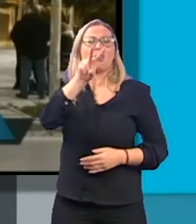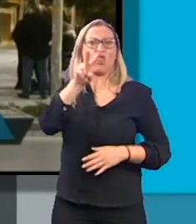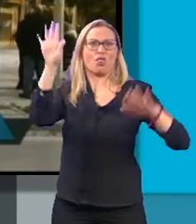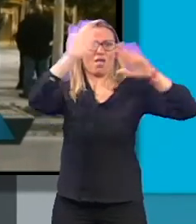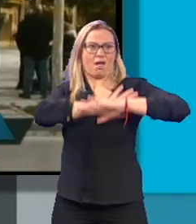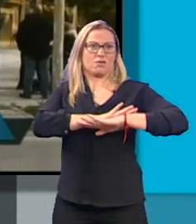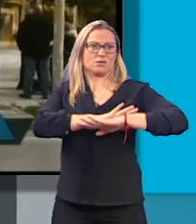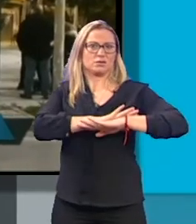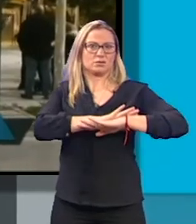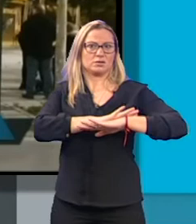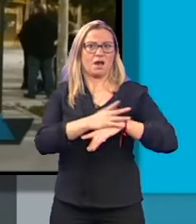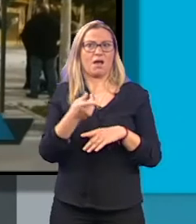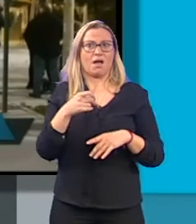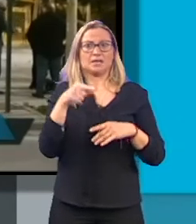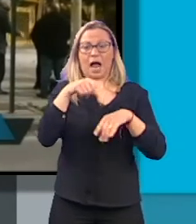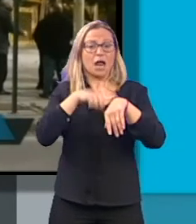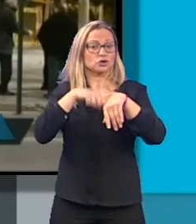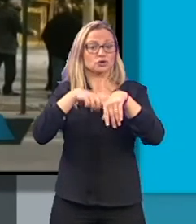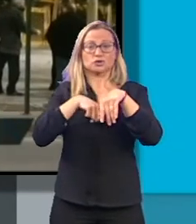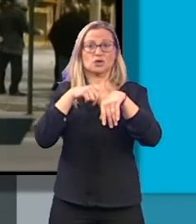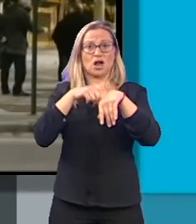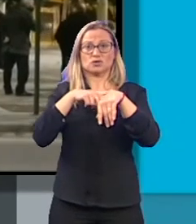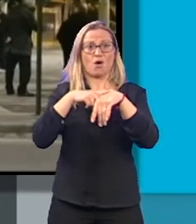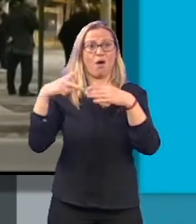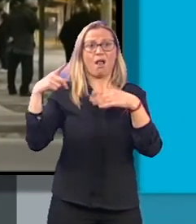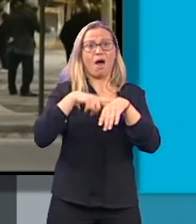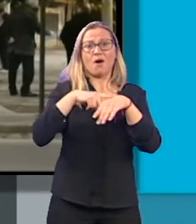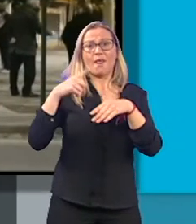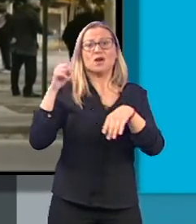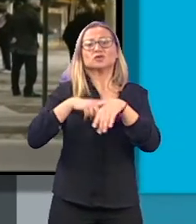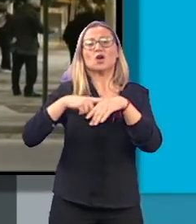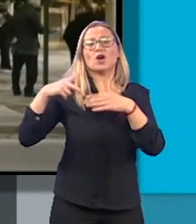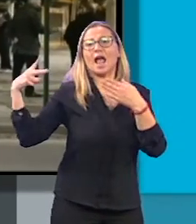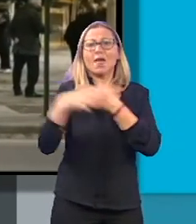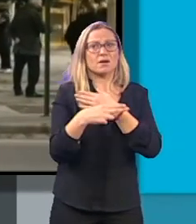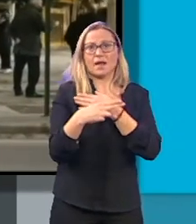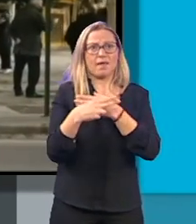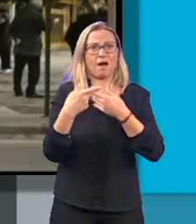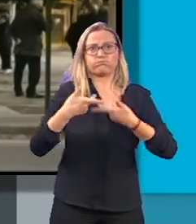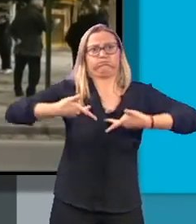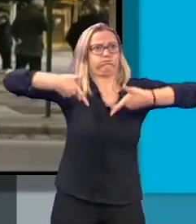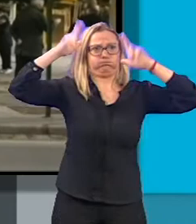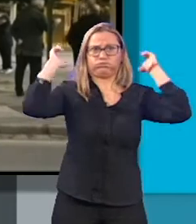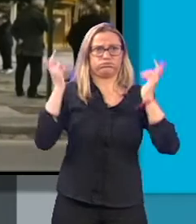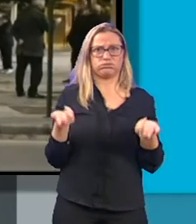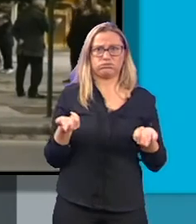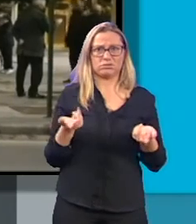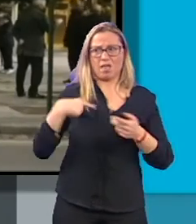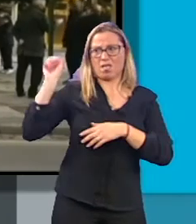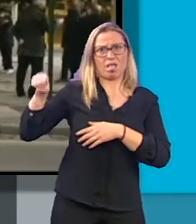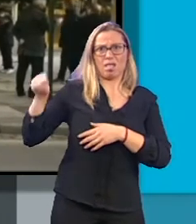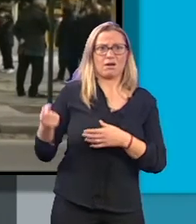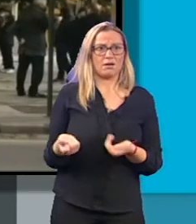llevaríamos dos horas y cuarto aproximadamente de toque de queda. Pero esta noche en Granada, ese toque de queda se está